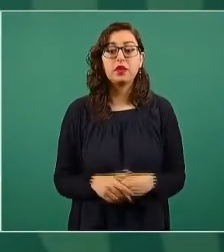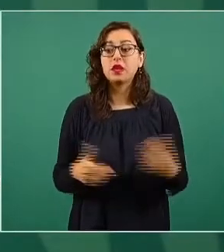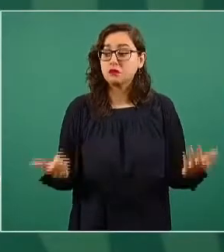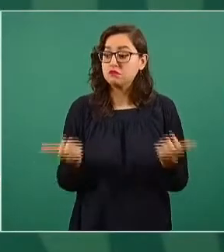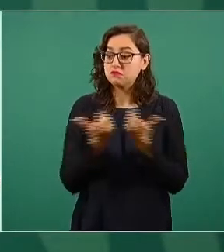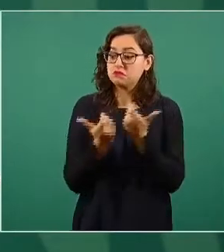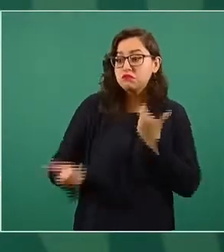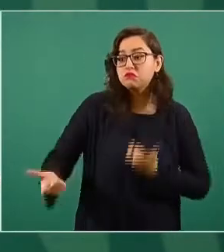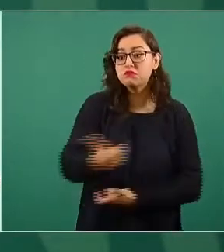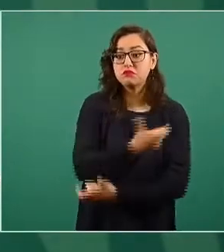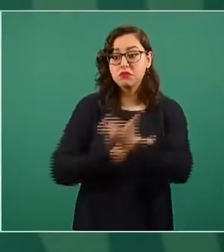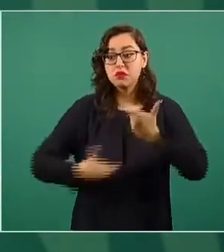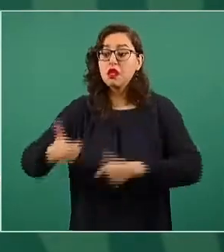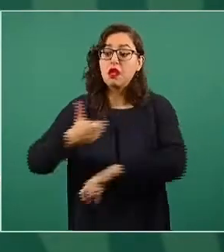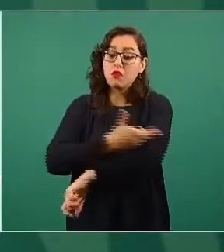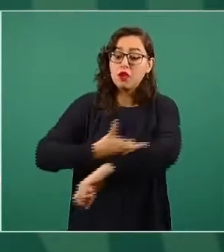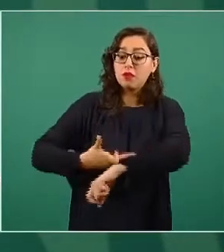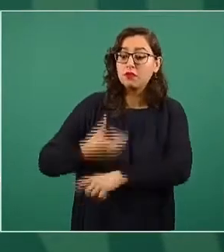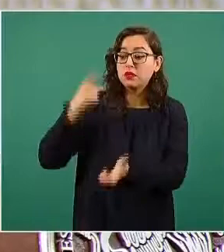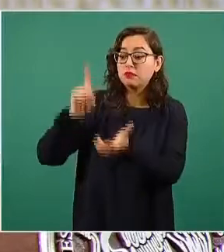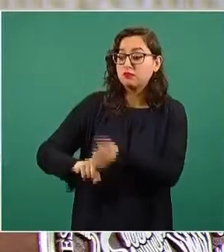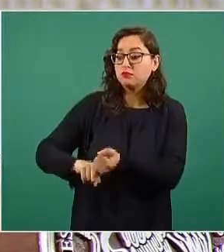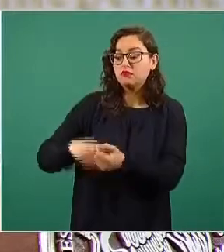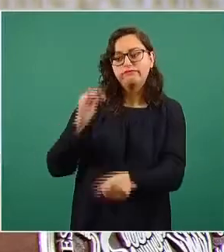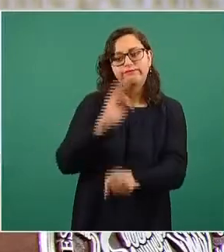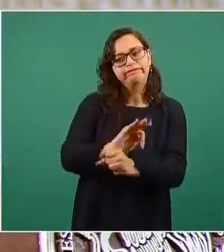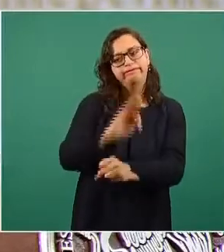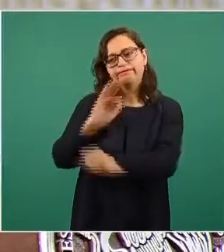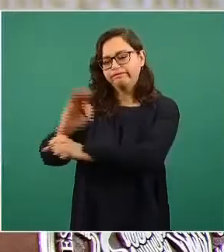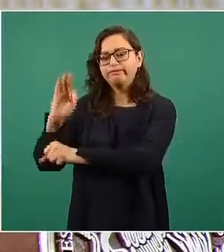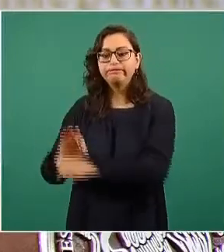economía, la economía familiar y lo haremos con la información.